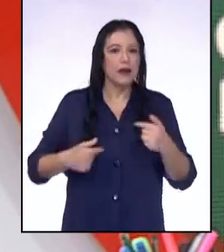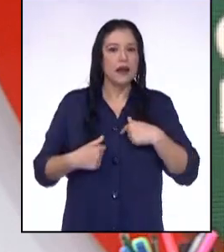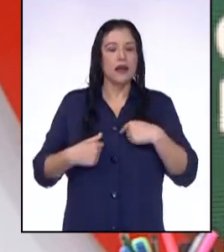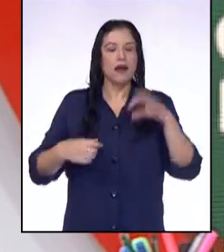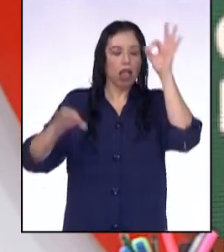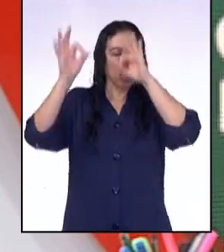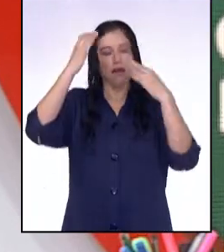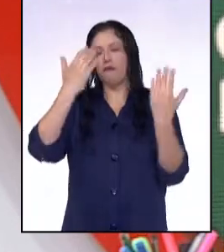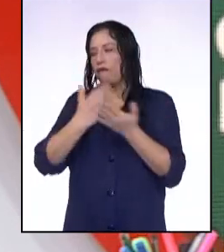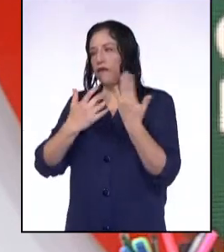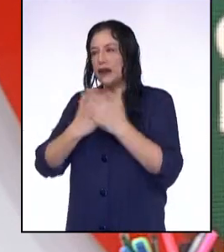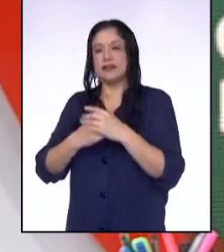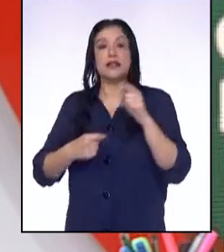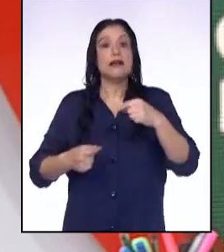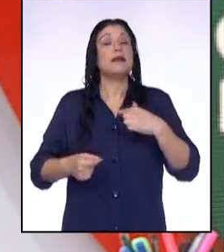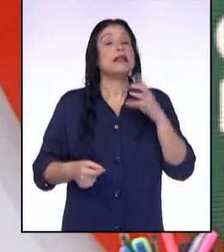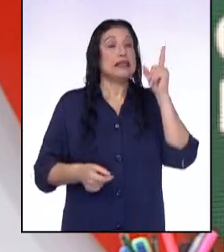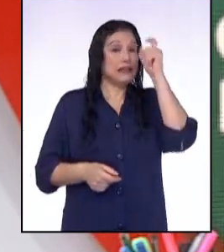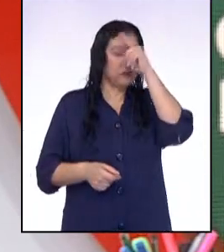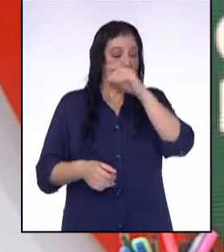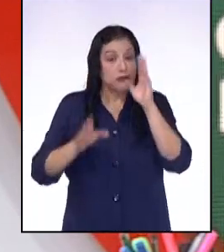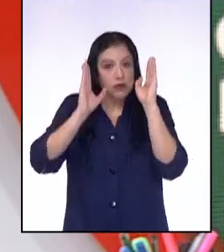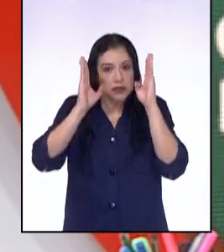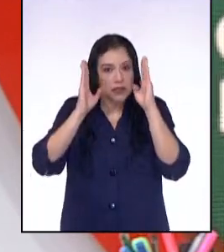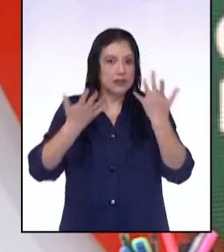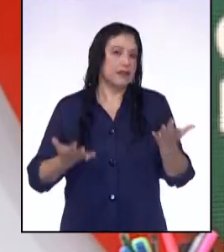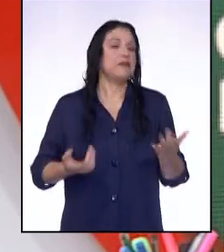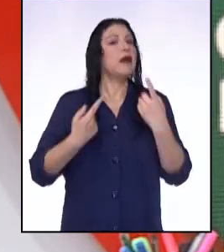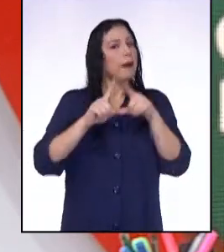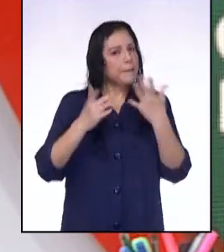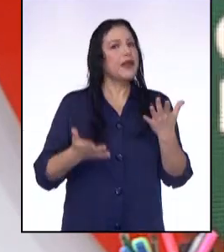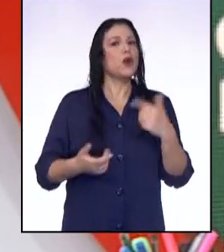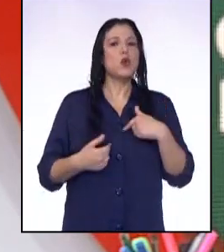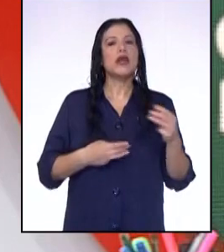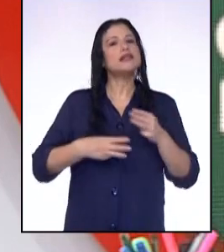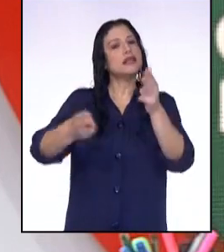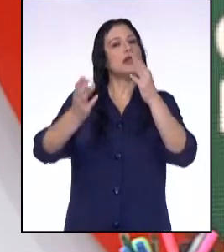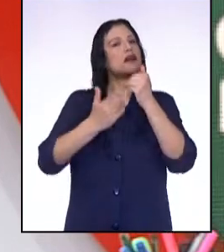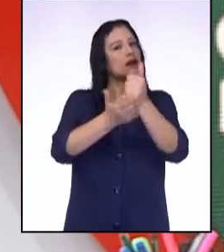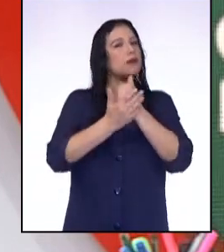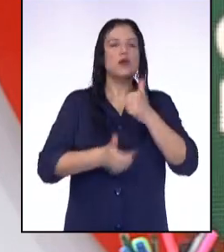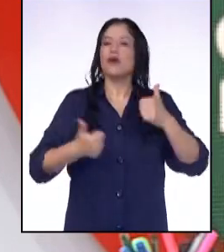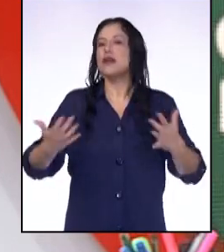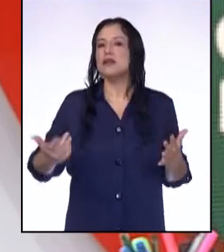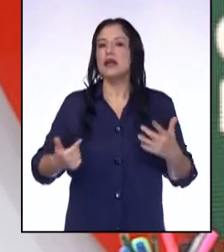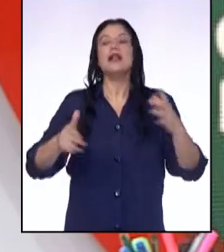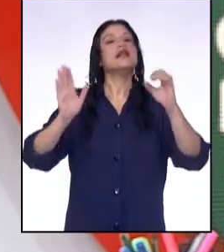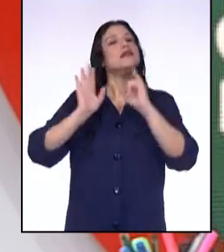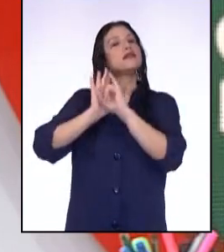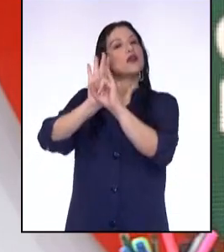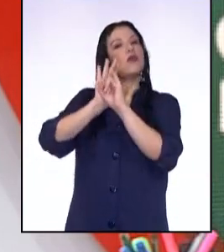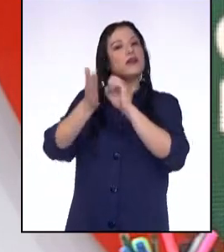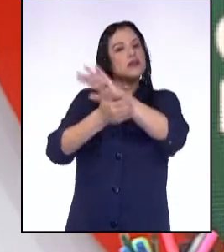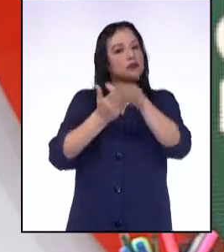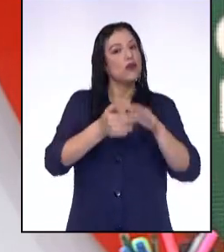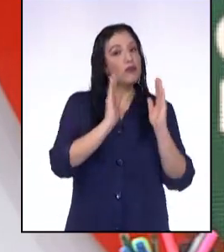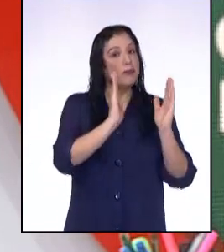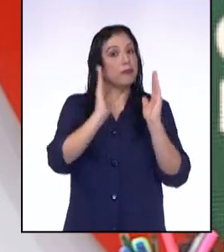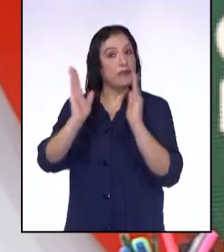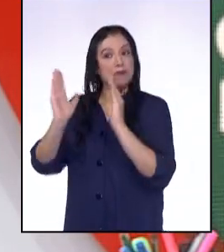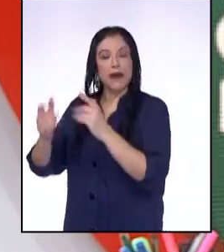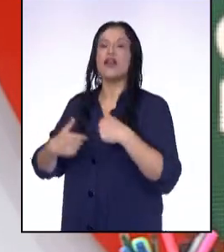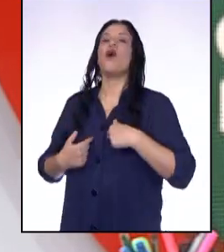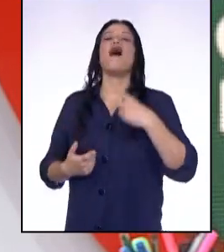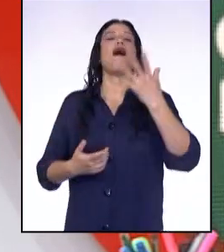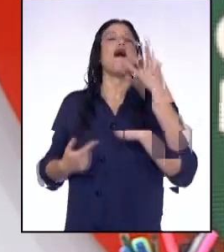me distraigo con mucha facilidad y me cuesta un poco concentrarme. Pero una estrategia que me ayuda es que nos muestre todo ordenado, ya que así